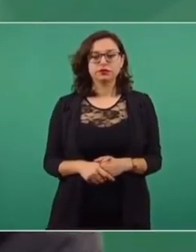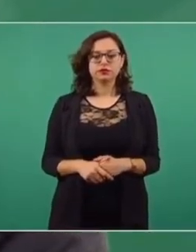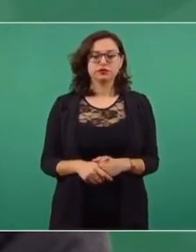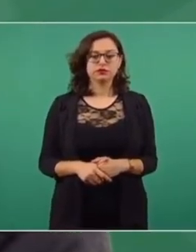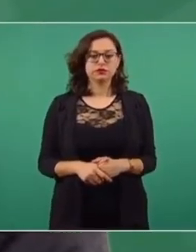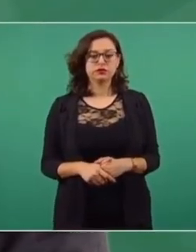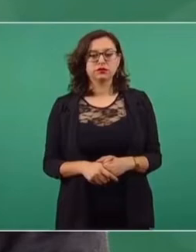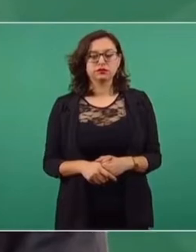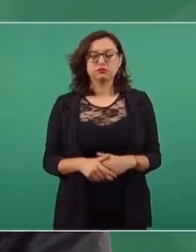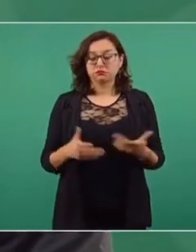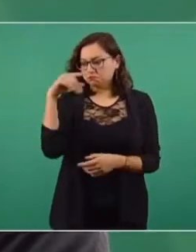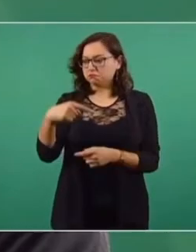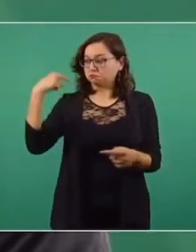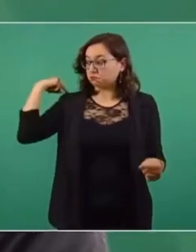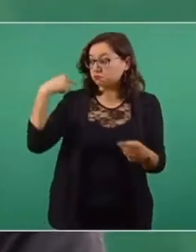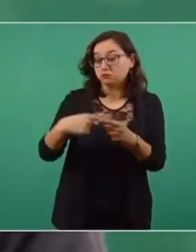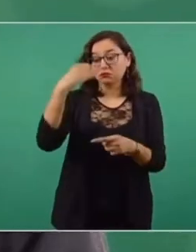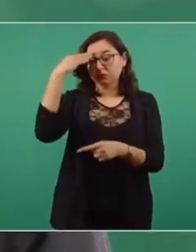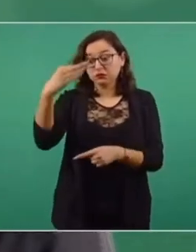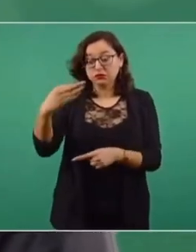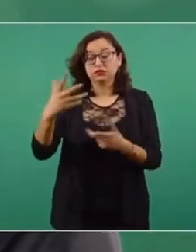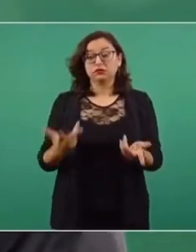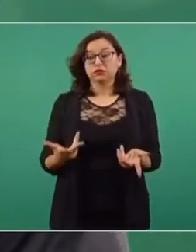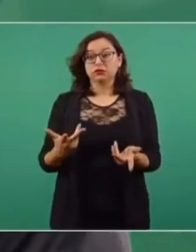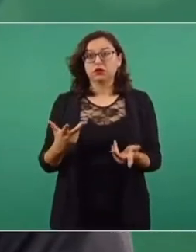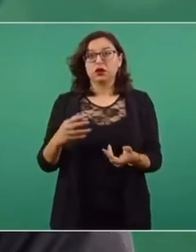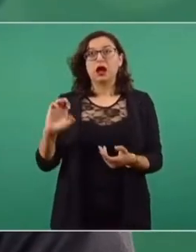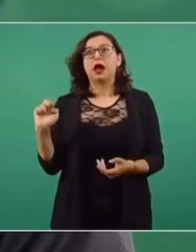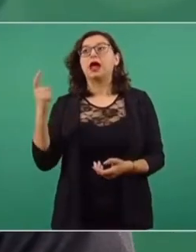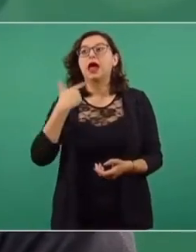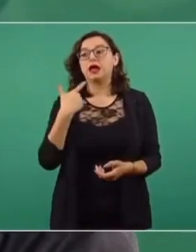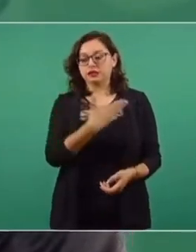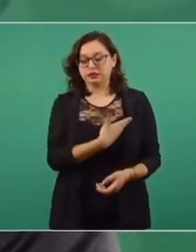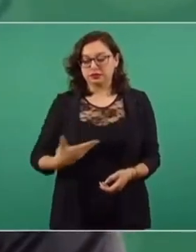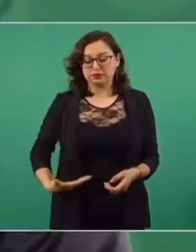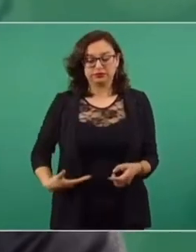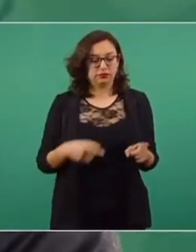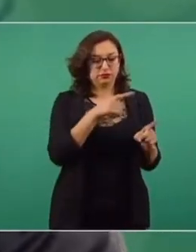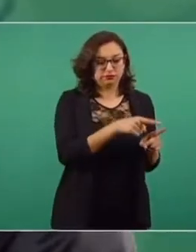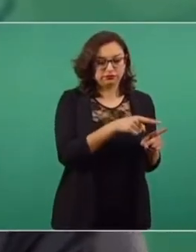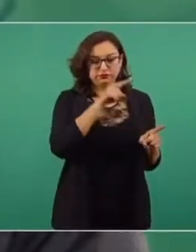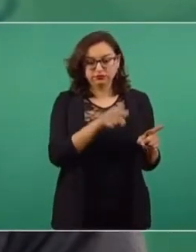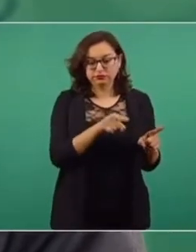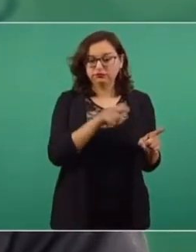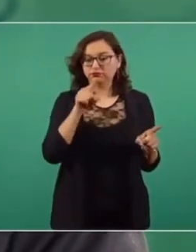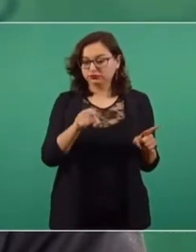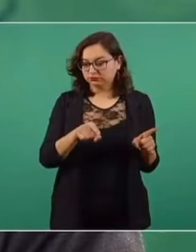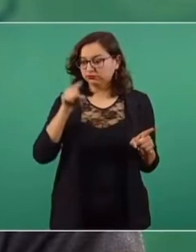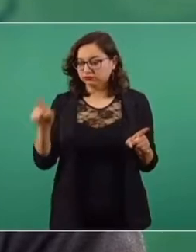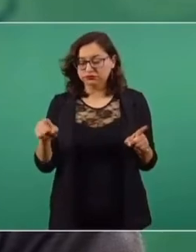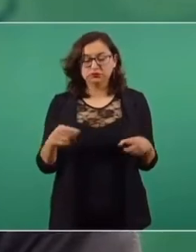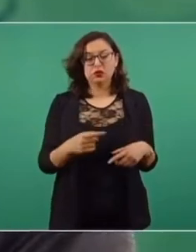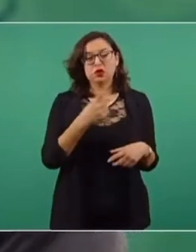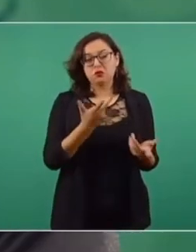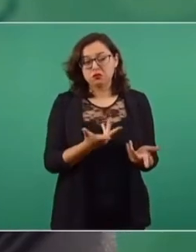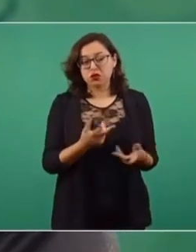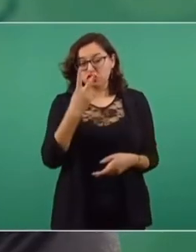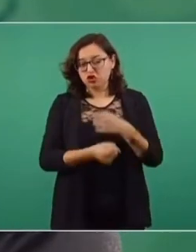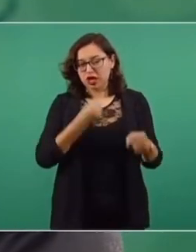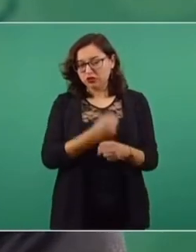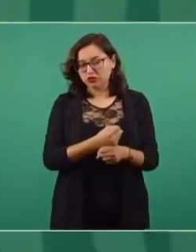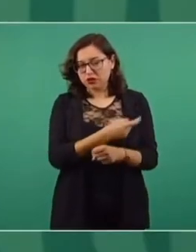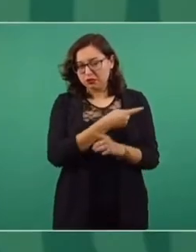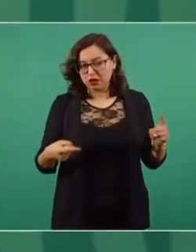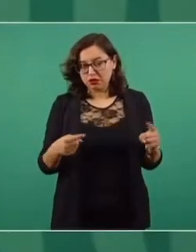creo que nunca se había visto de que en dos años y medio, después de que entra un nuevo gobierno